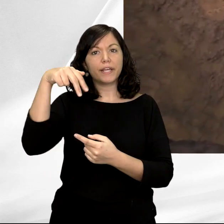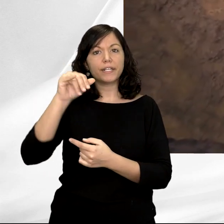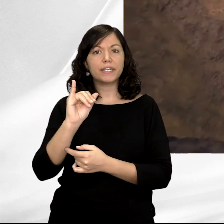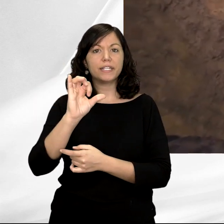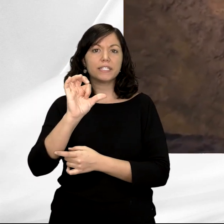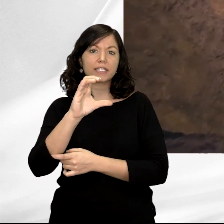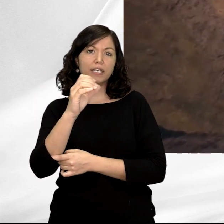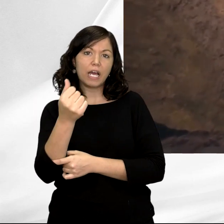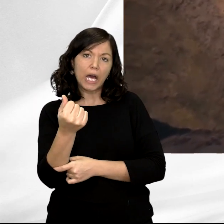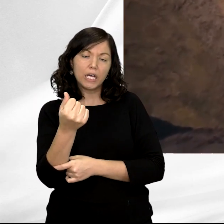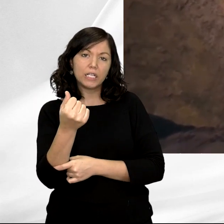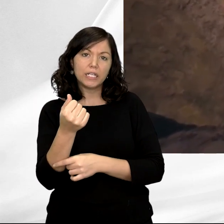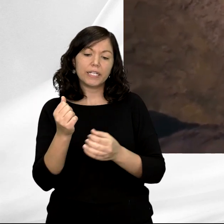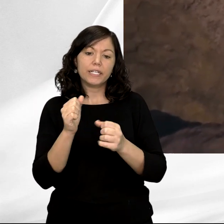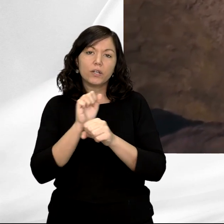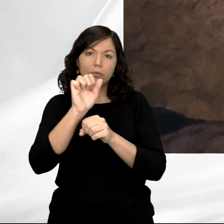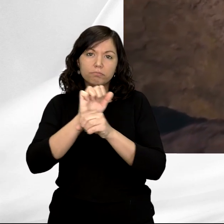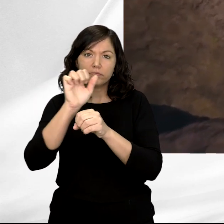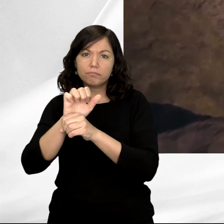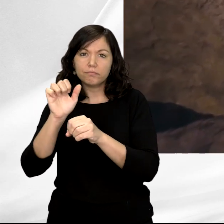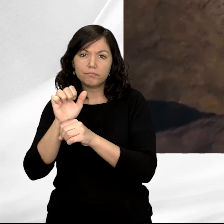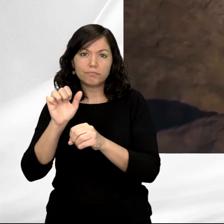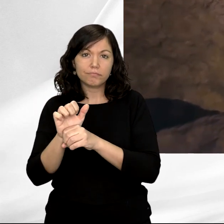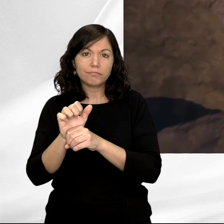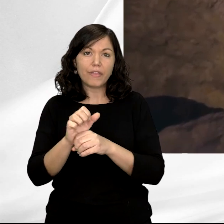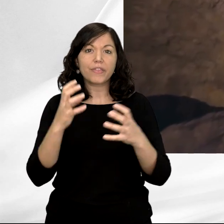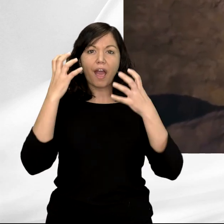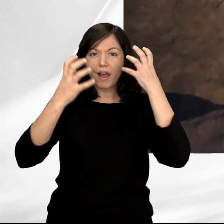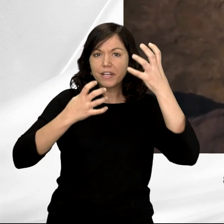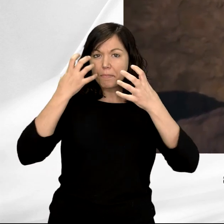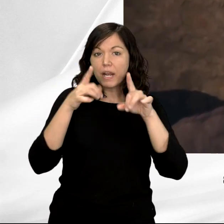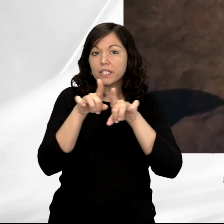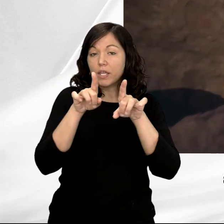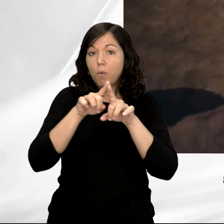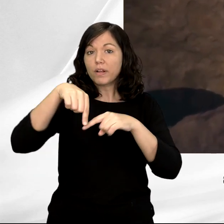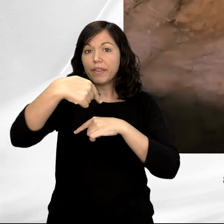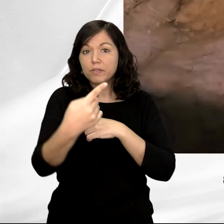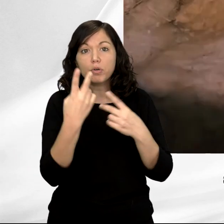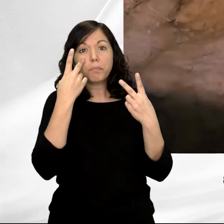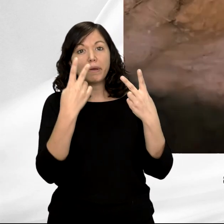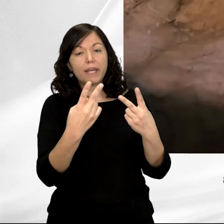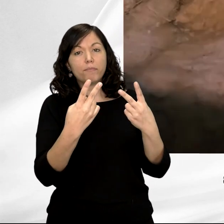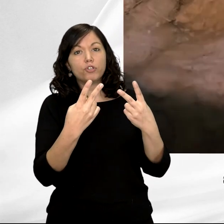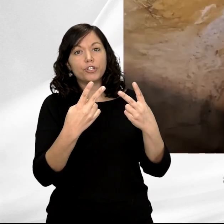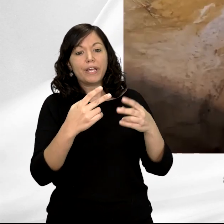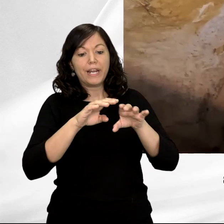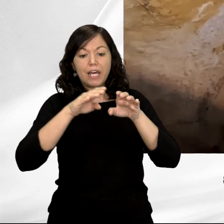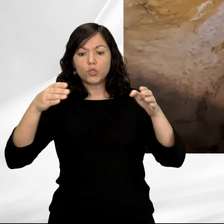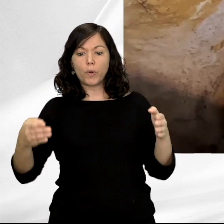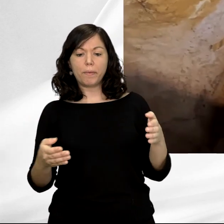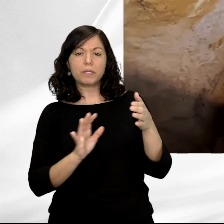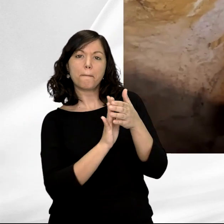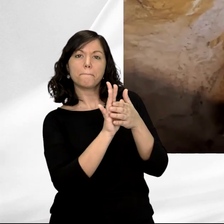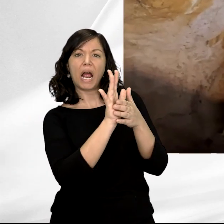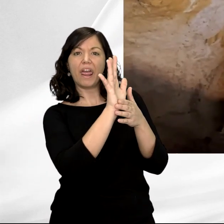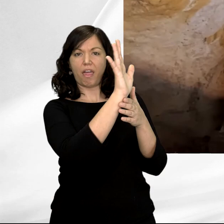encontrar, además, representaciones grabadas de animales, muy similares a las que luego vamos a ver reproducidas en las paredes de las cuevas. Esto siempre es muy